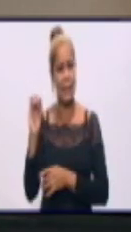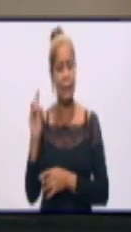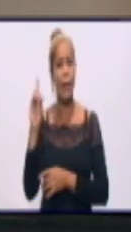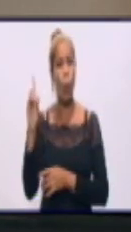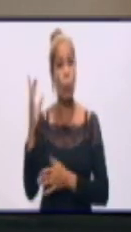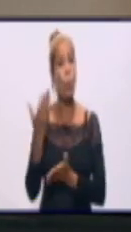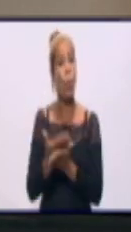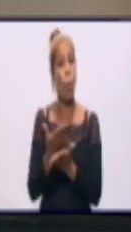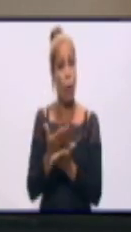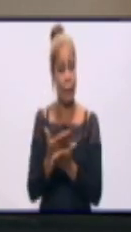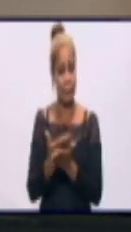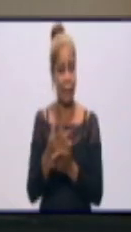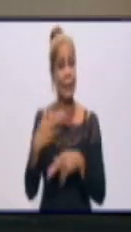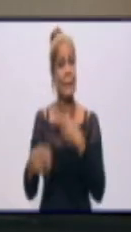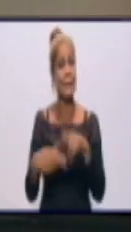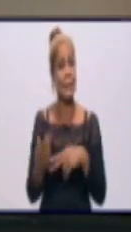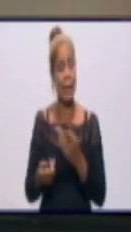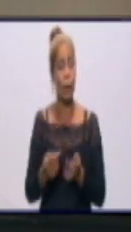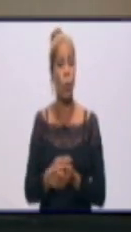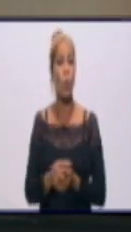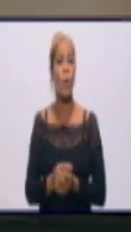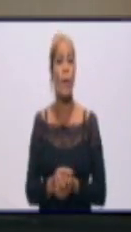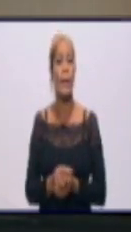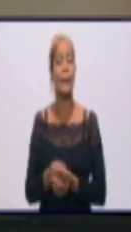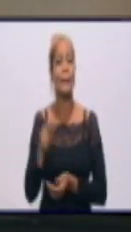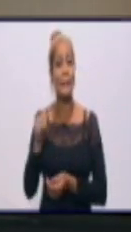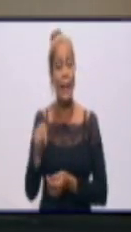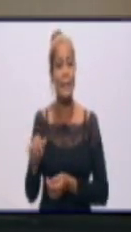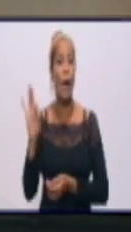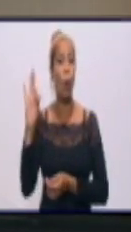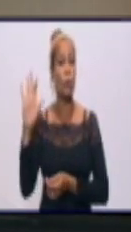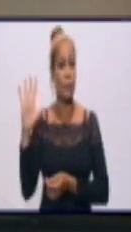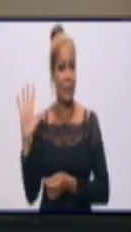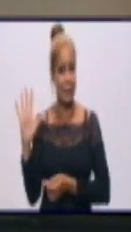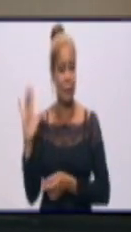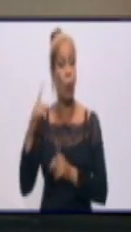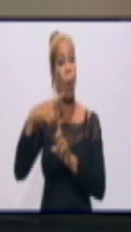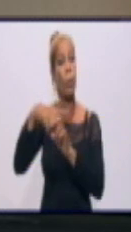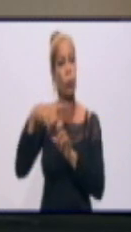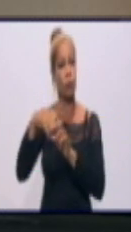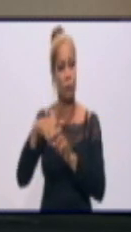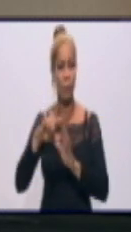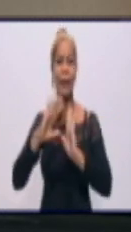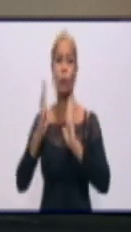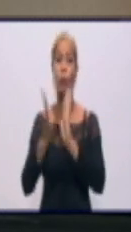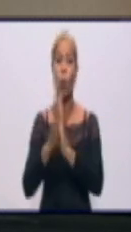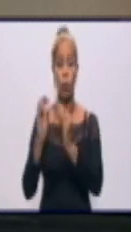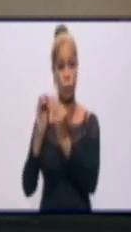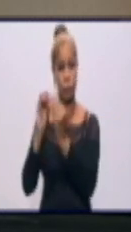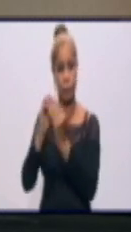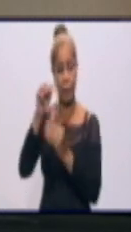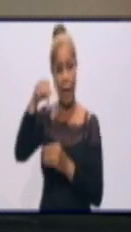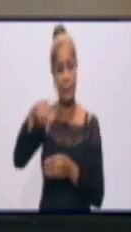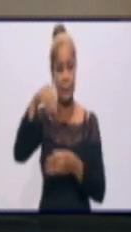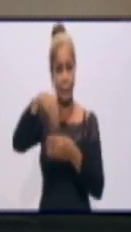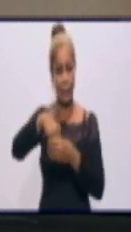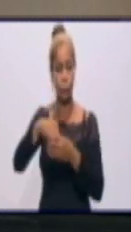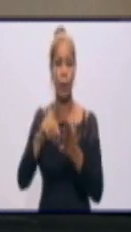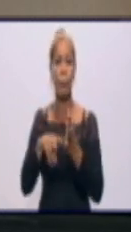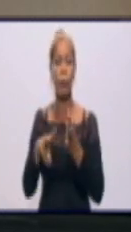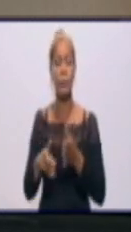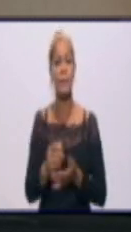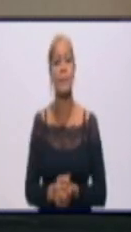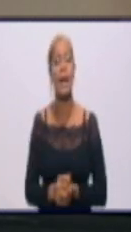Acá en la provincia, de ellas 85 fueron positivas, todas correspondientes a la transmisión autóctona. Y